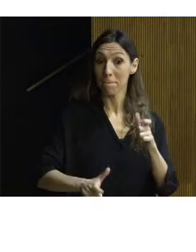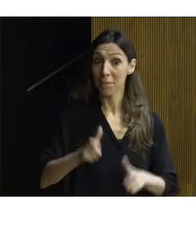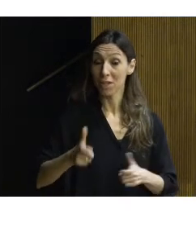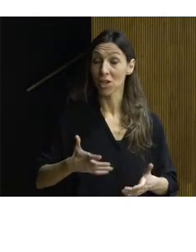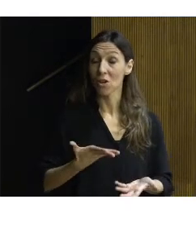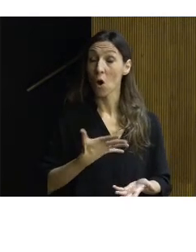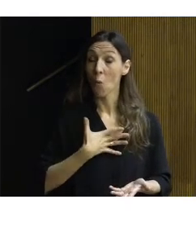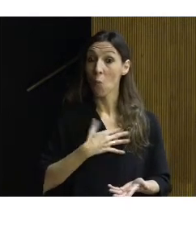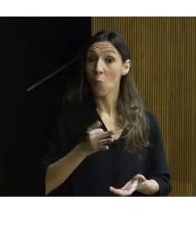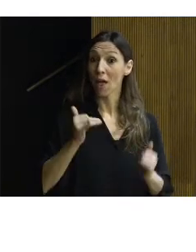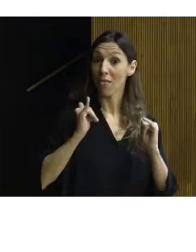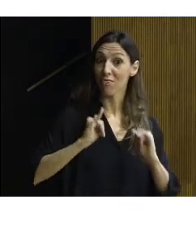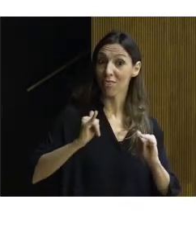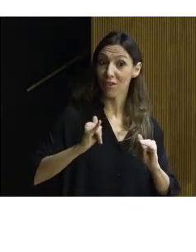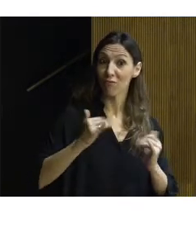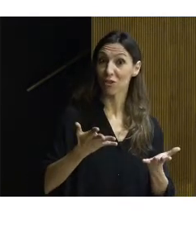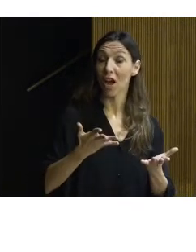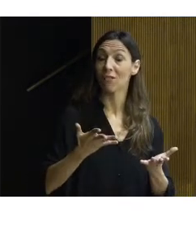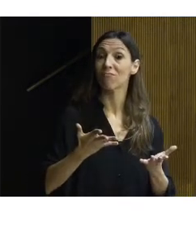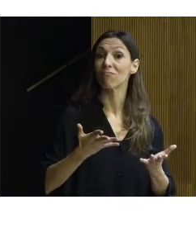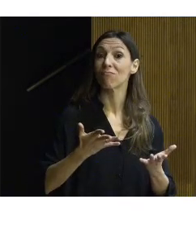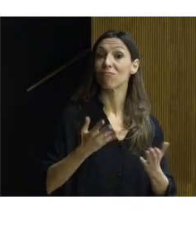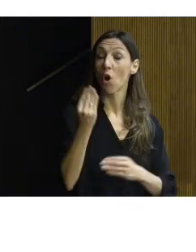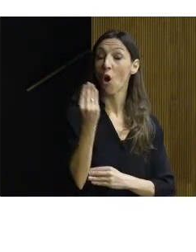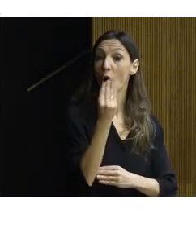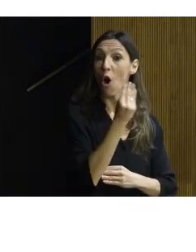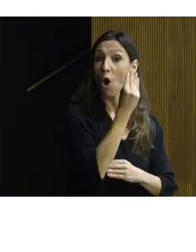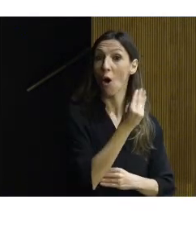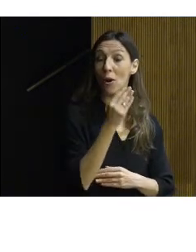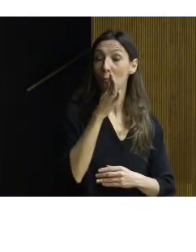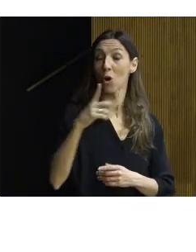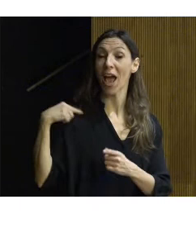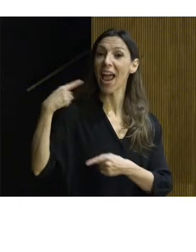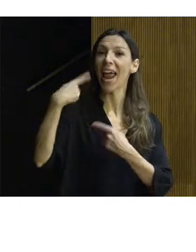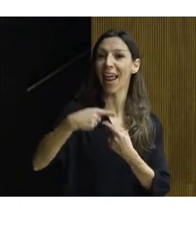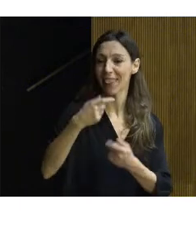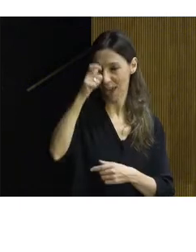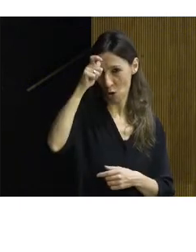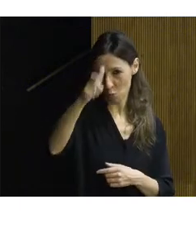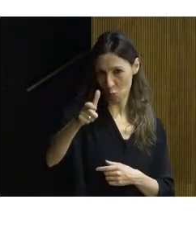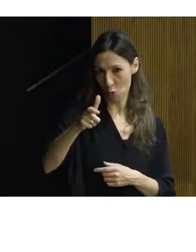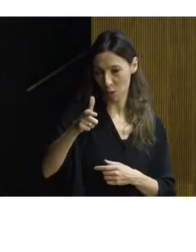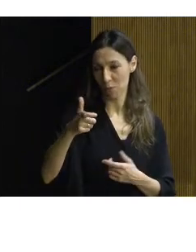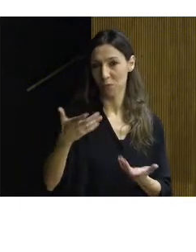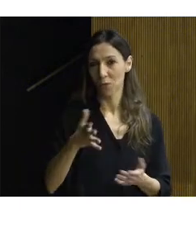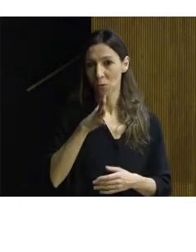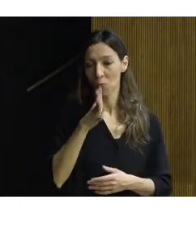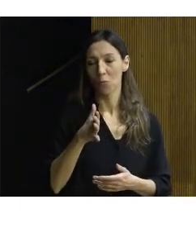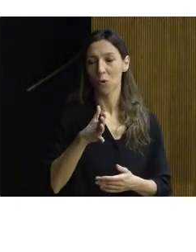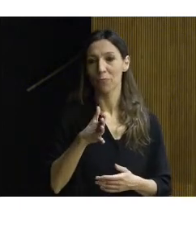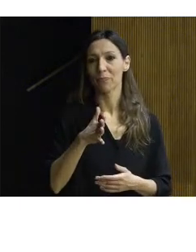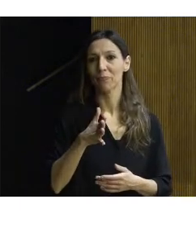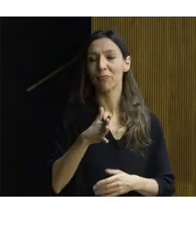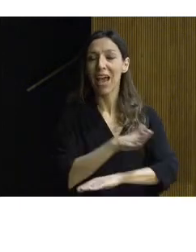contemplar y disfrutar las obras que son herencia de la capacidad colectiva de un pueblo. Porque en un Estado democrático estos bienes